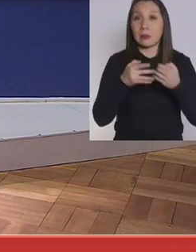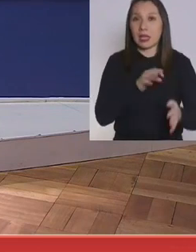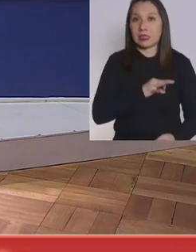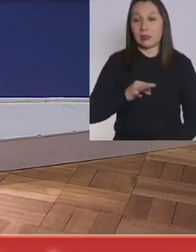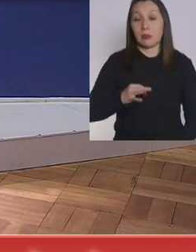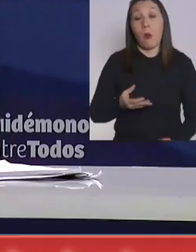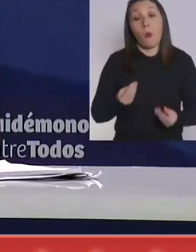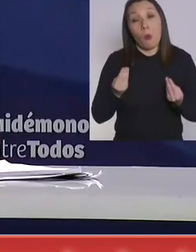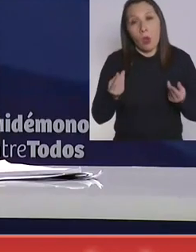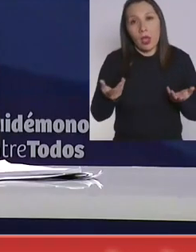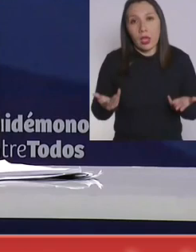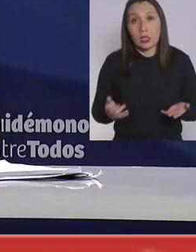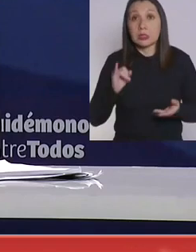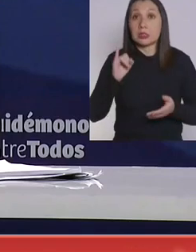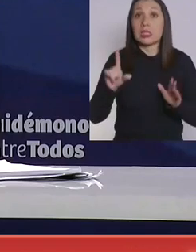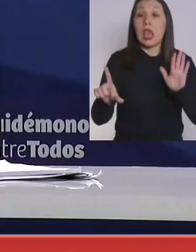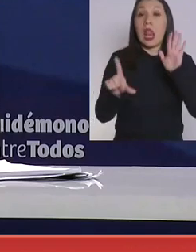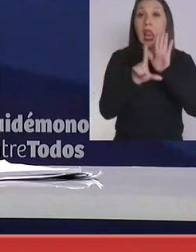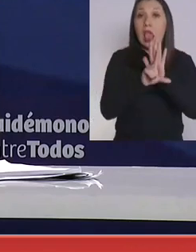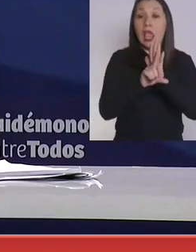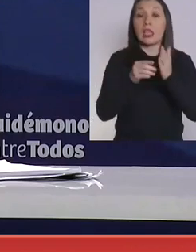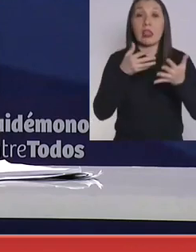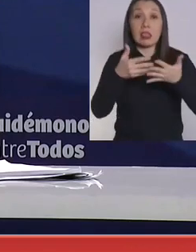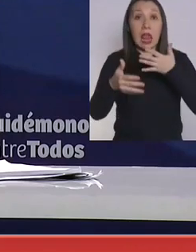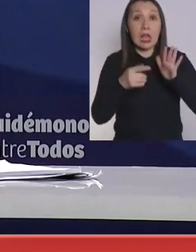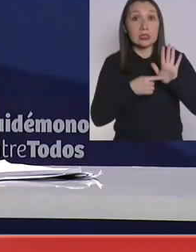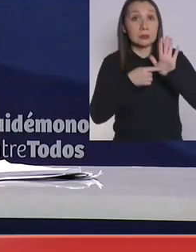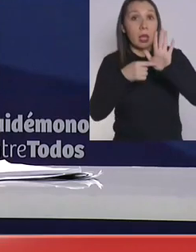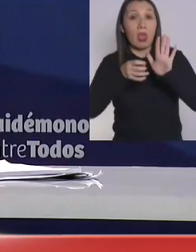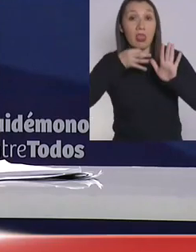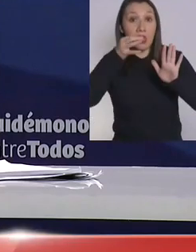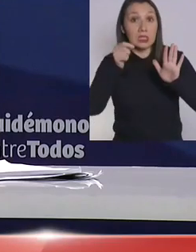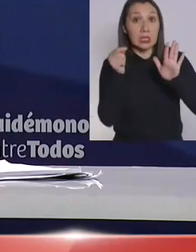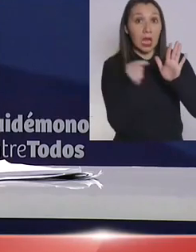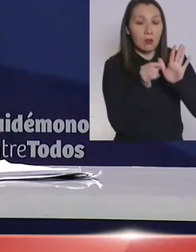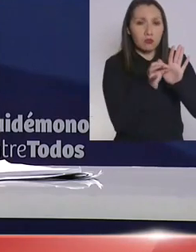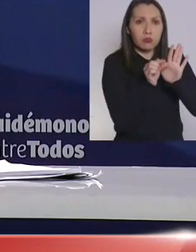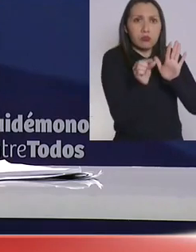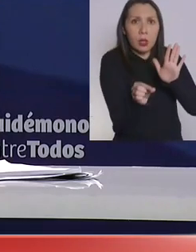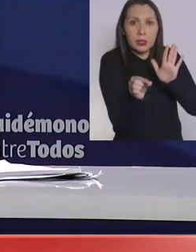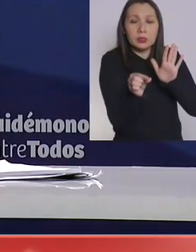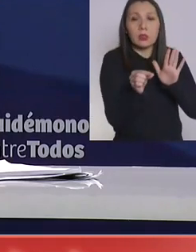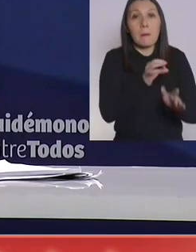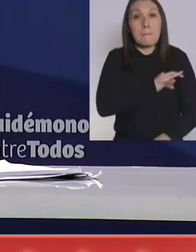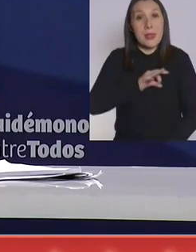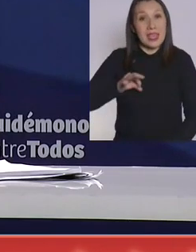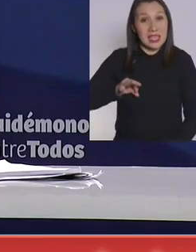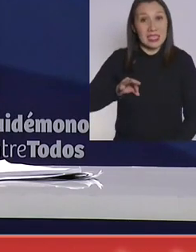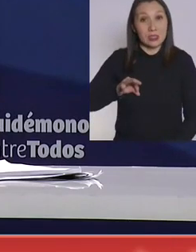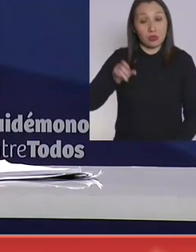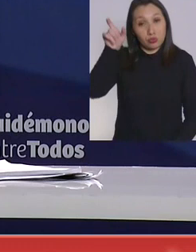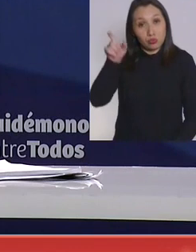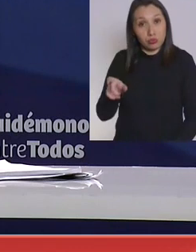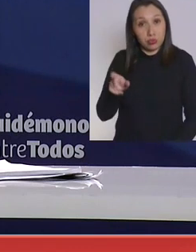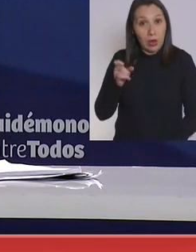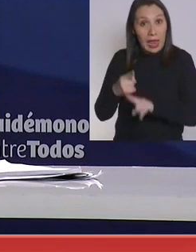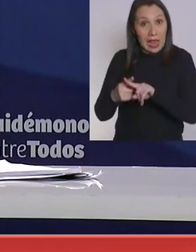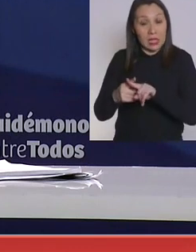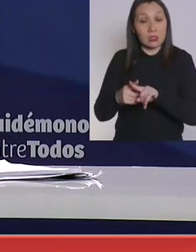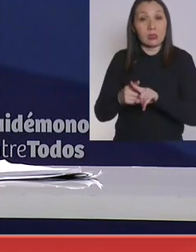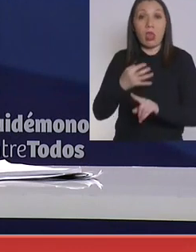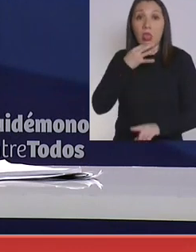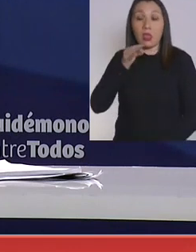Bueno, si la ley de transparencia especifica eso y el Ministro es